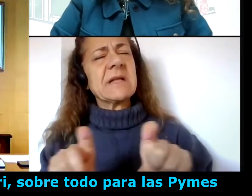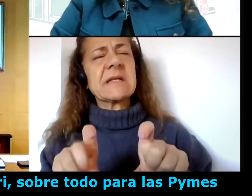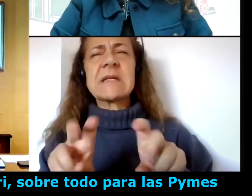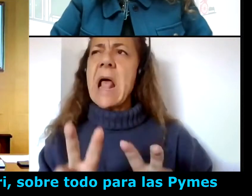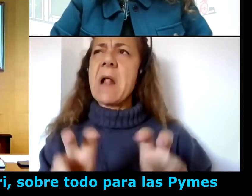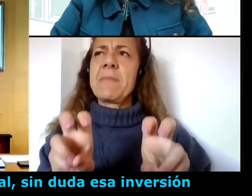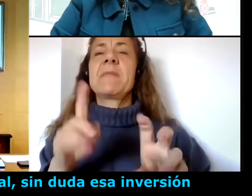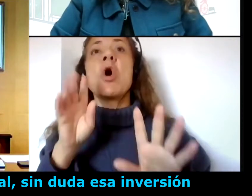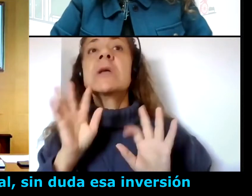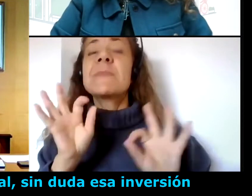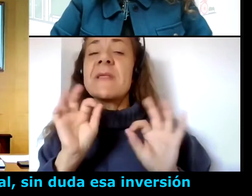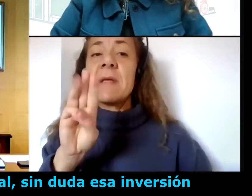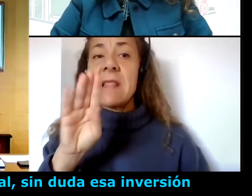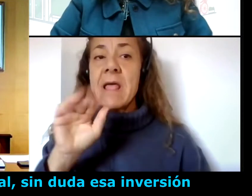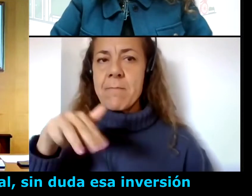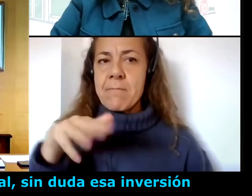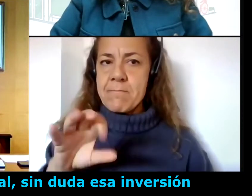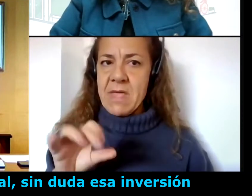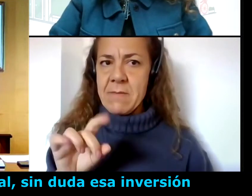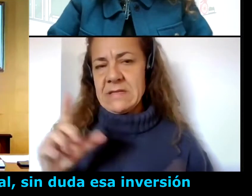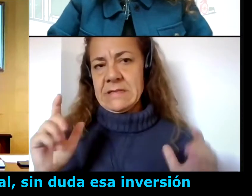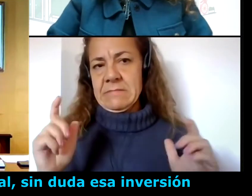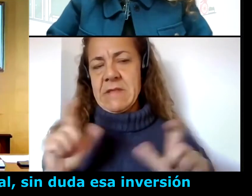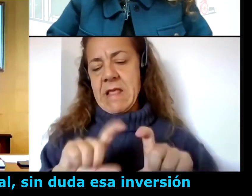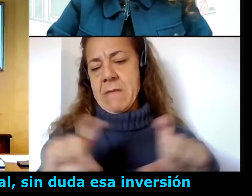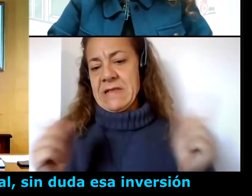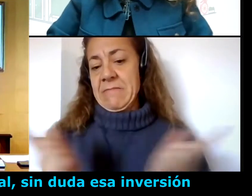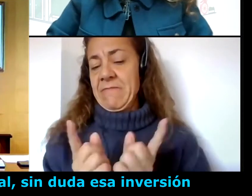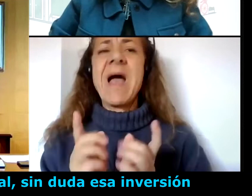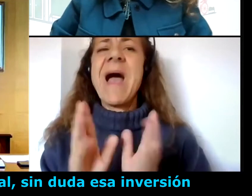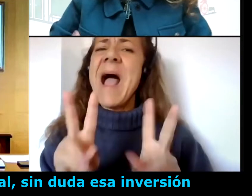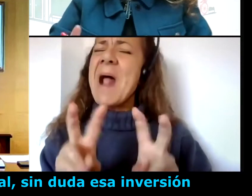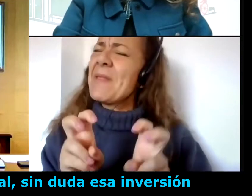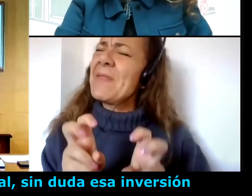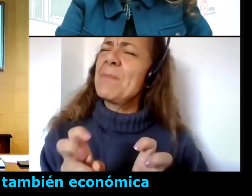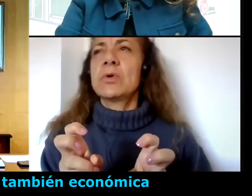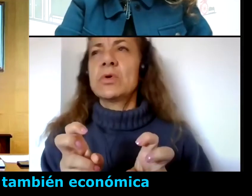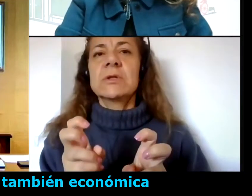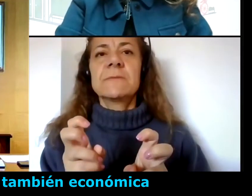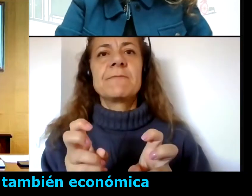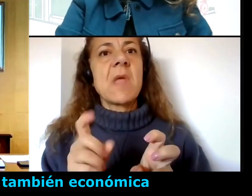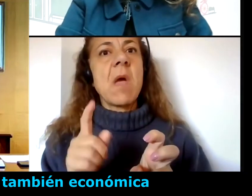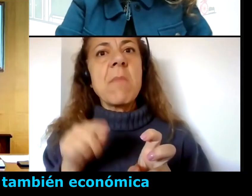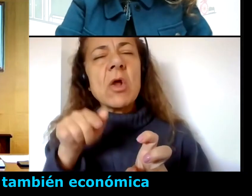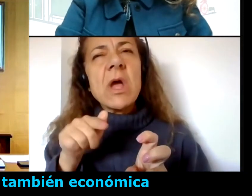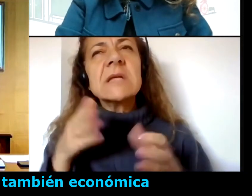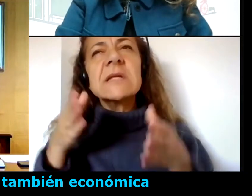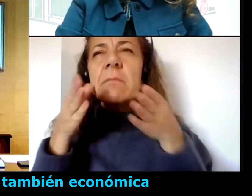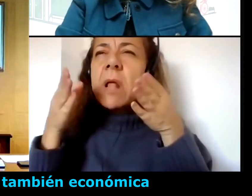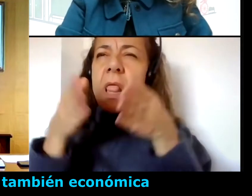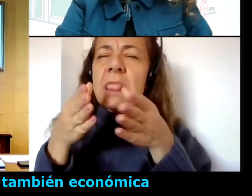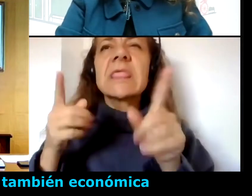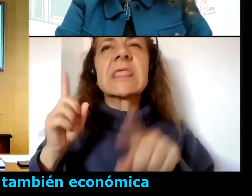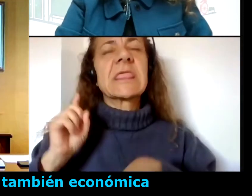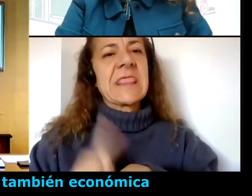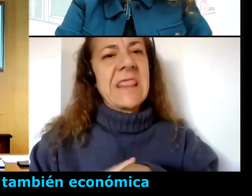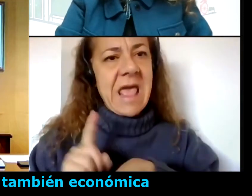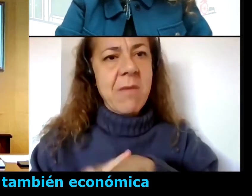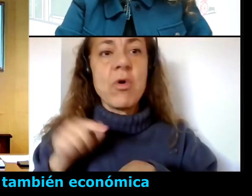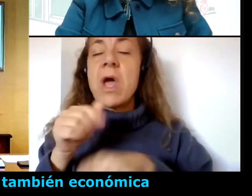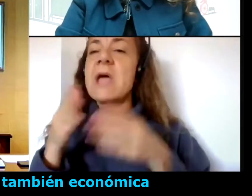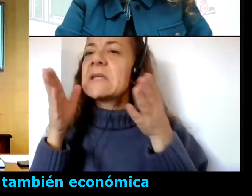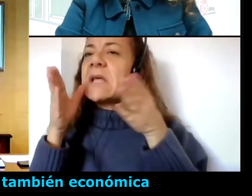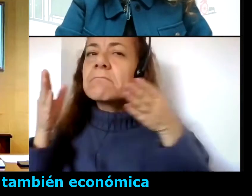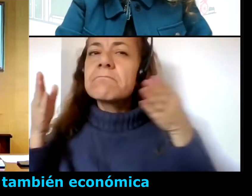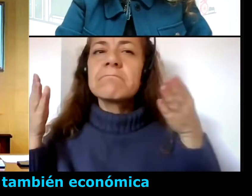sobre todo para las pymes, pueda ser un esfuerzo adicional, sin duda esa inversión de tiempo, esa inversión también